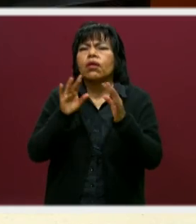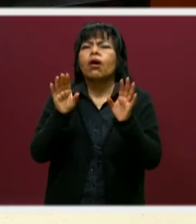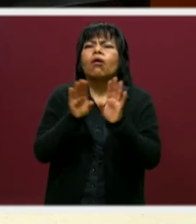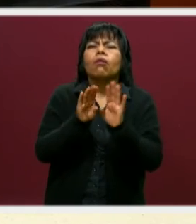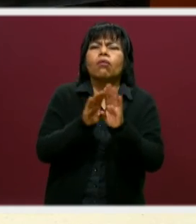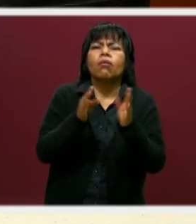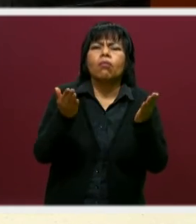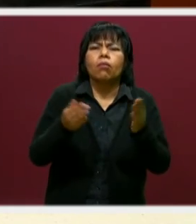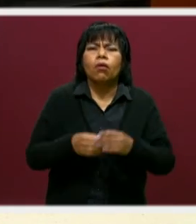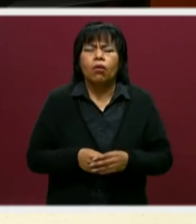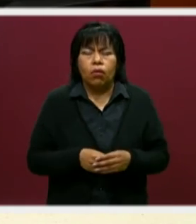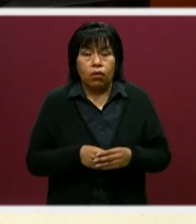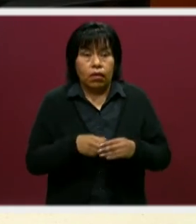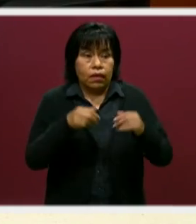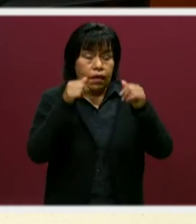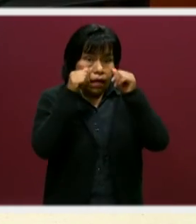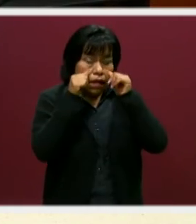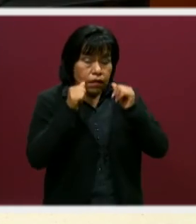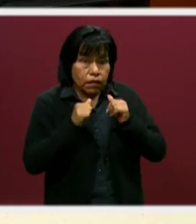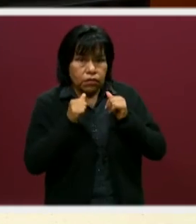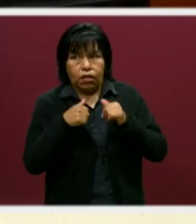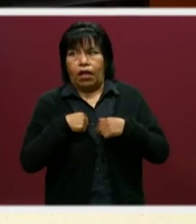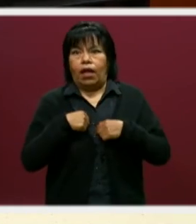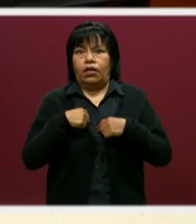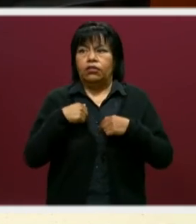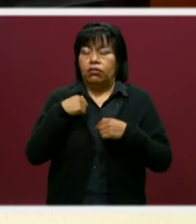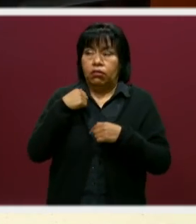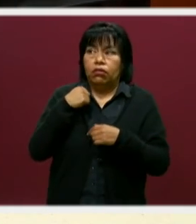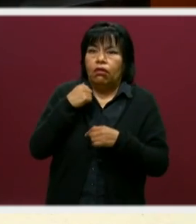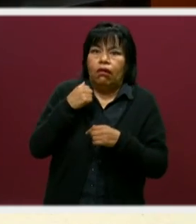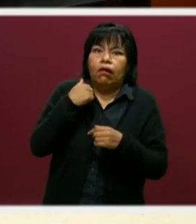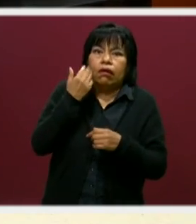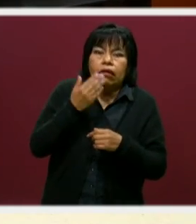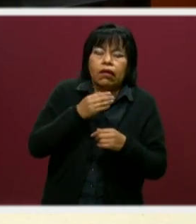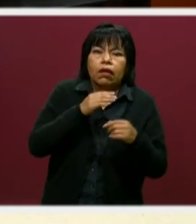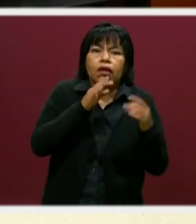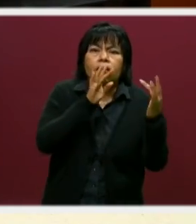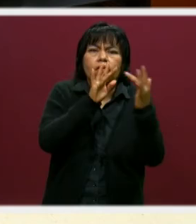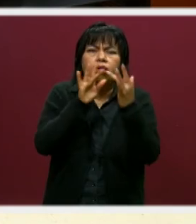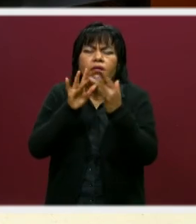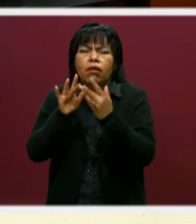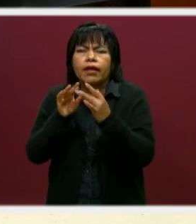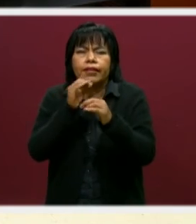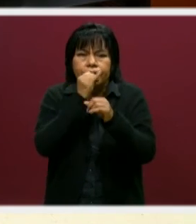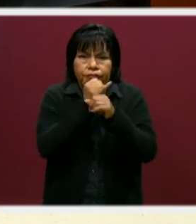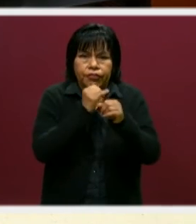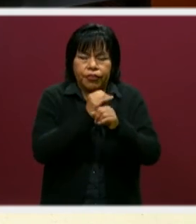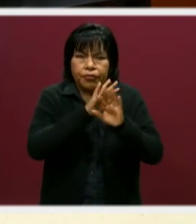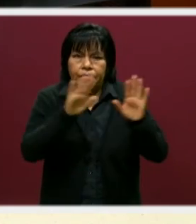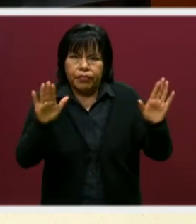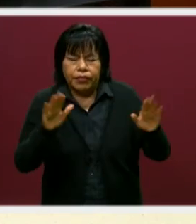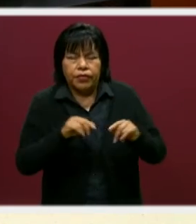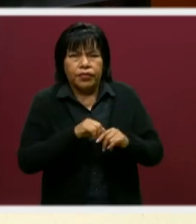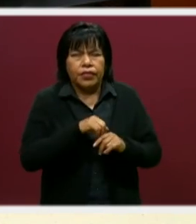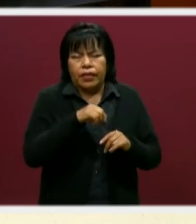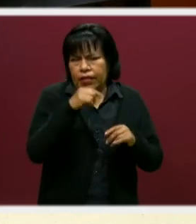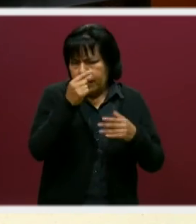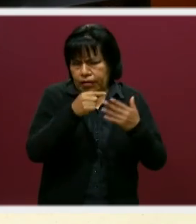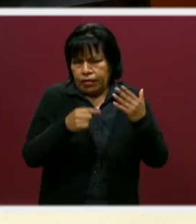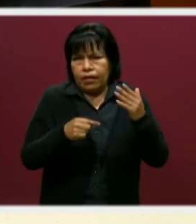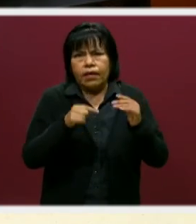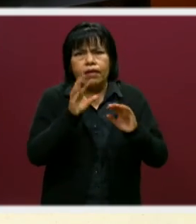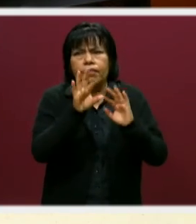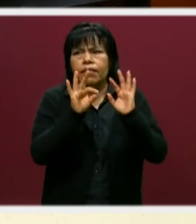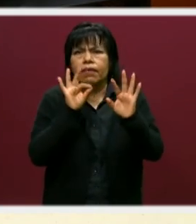le pueden hacer aquellos que están escuchando esta plática? Yo quiero contactarlos, quiero tener más información de, bueno, pues de alguna